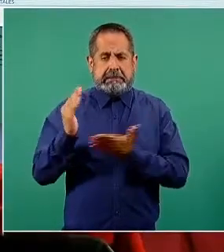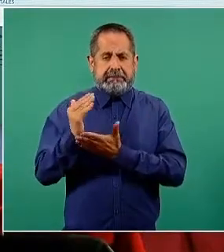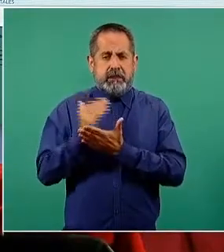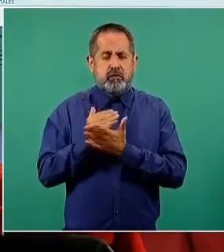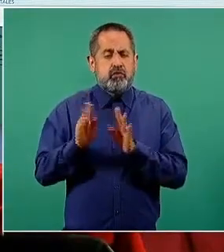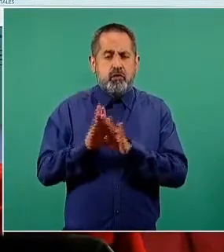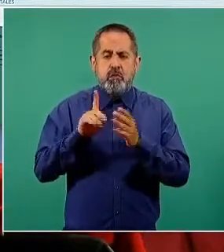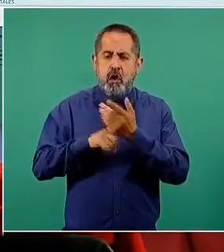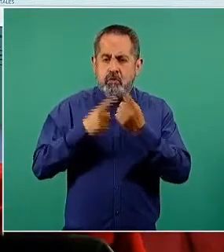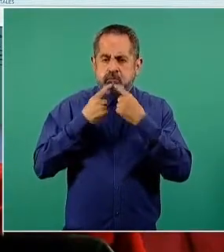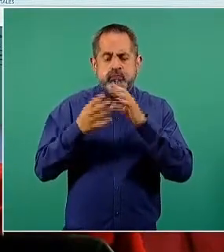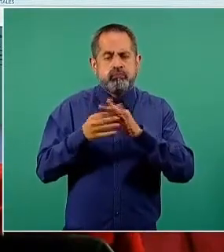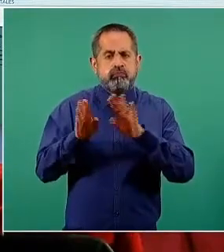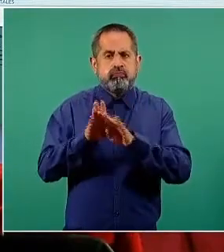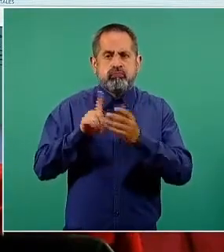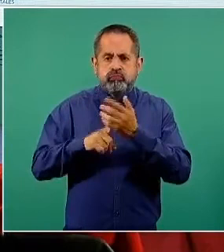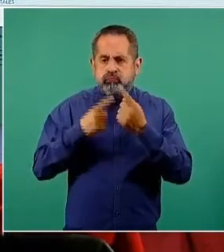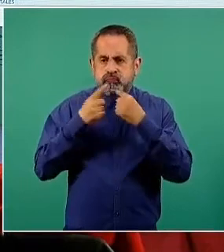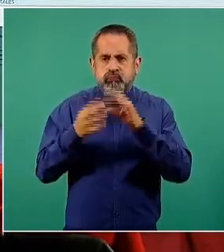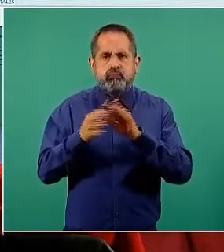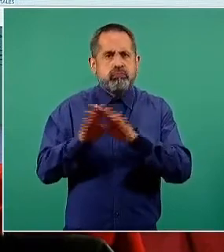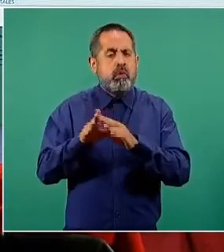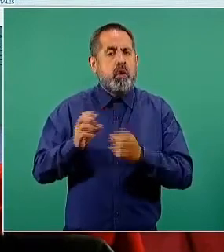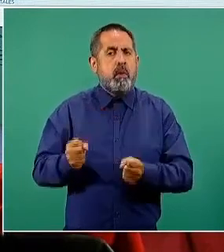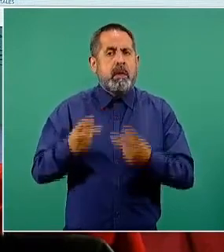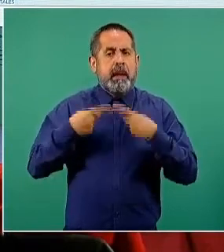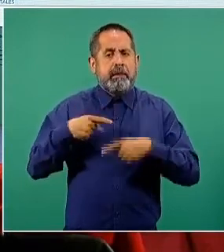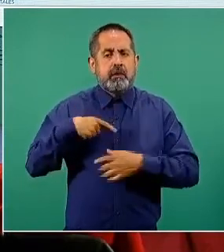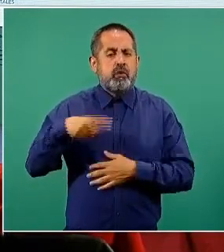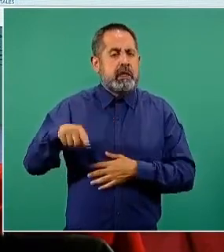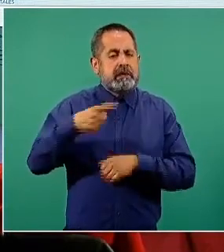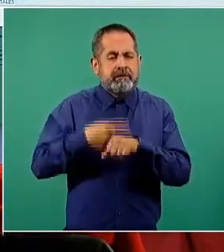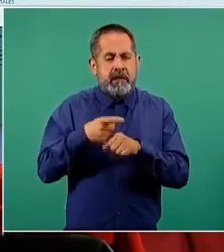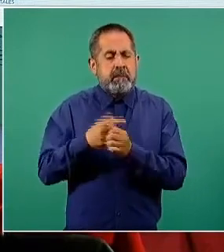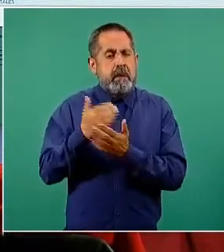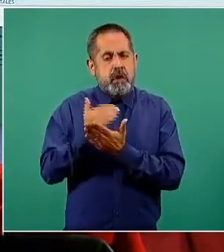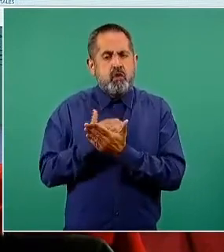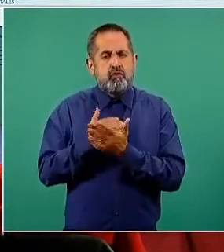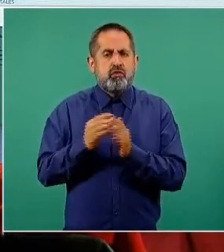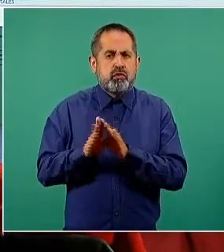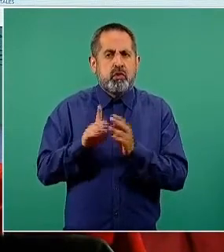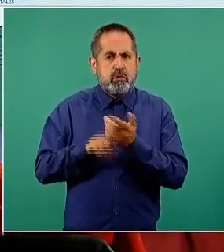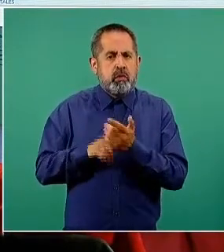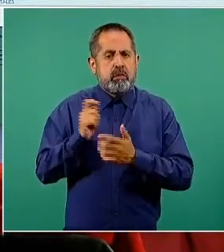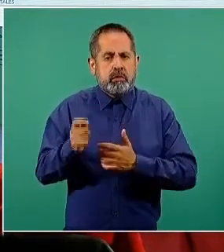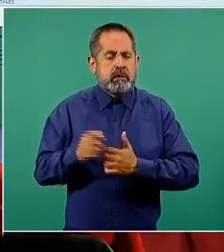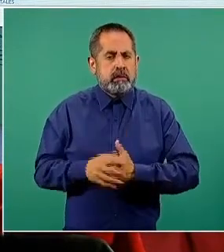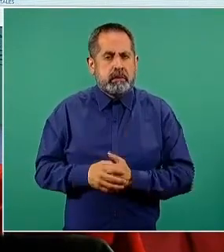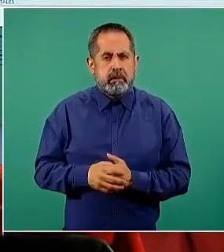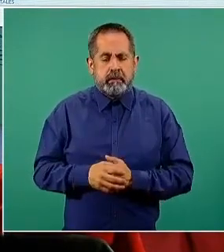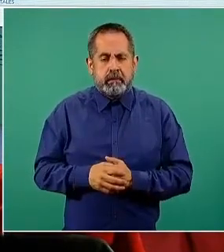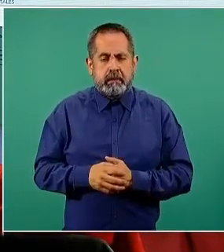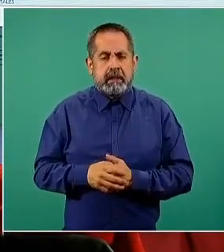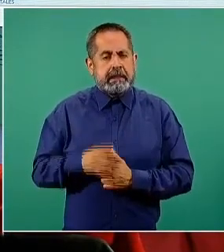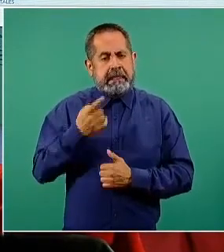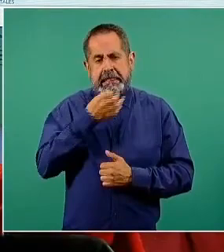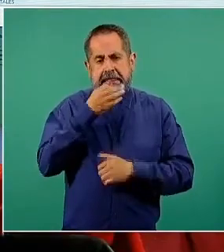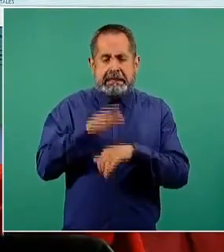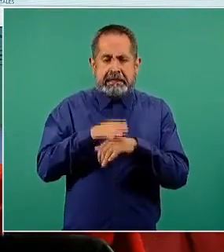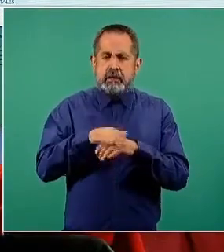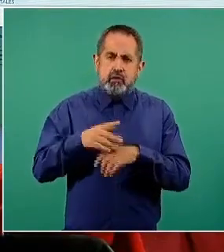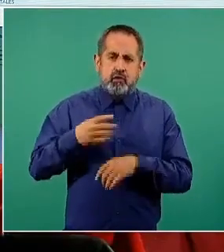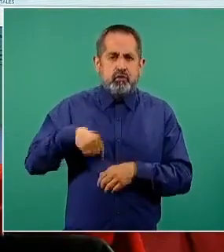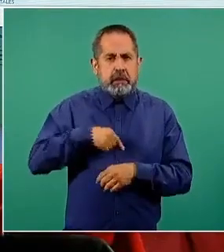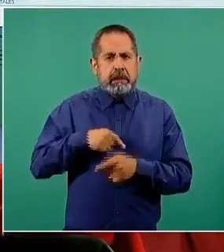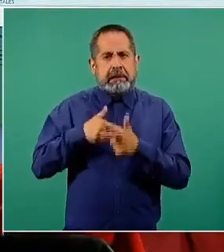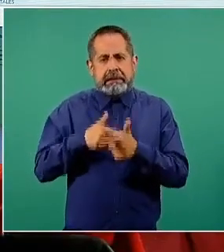contagios y por ende entonces el número de personas que enferman y que además pueden enfermar gravemente. Ese es el secreto para poder continuar